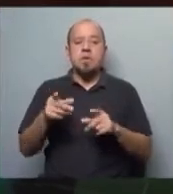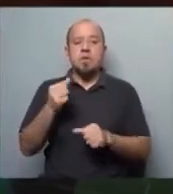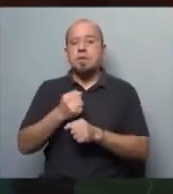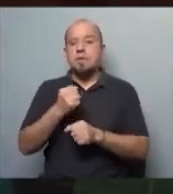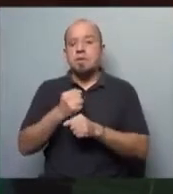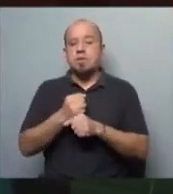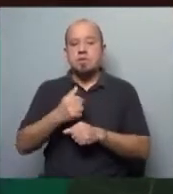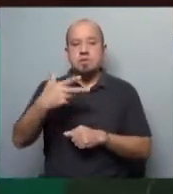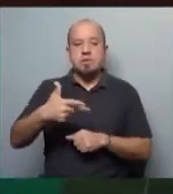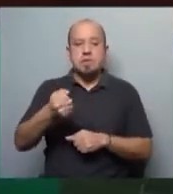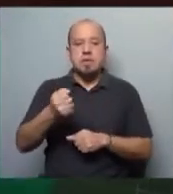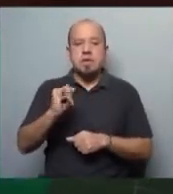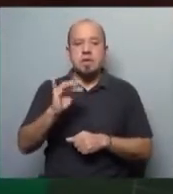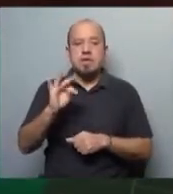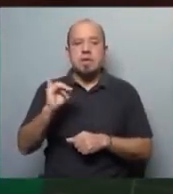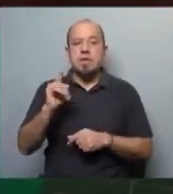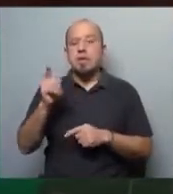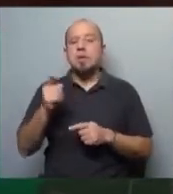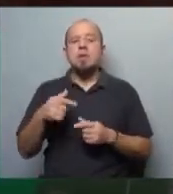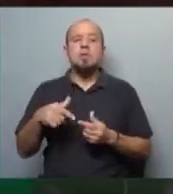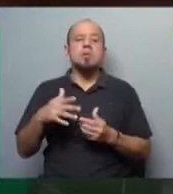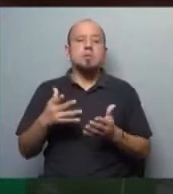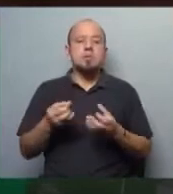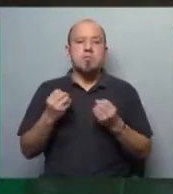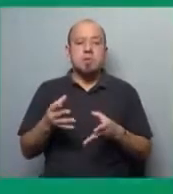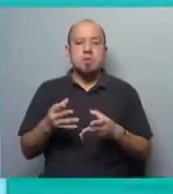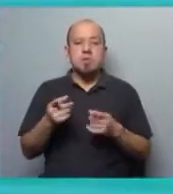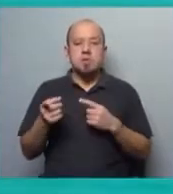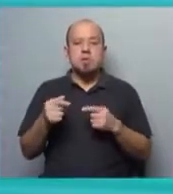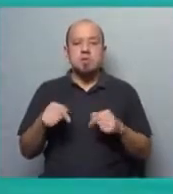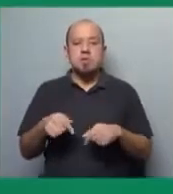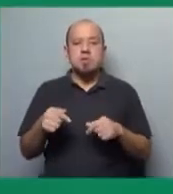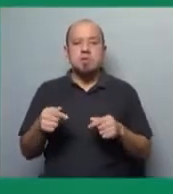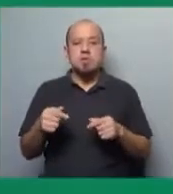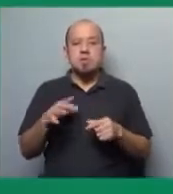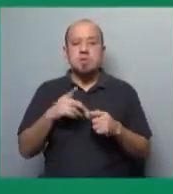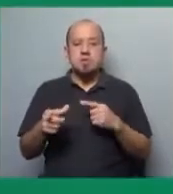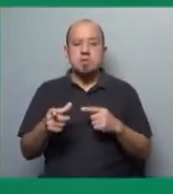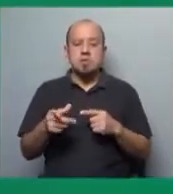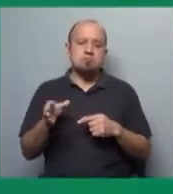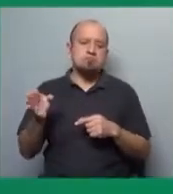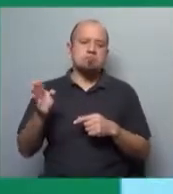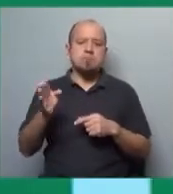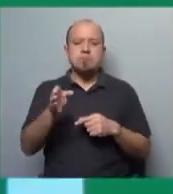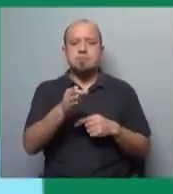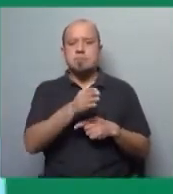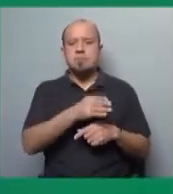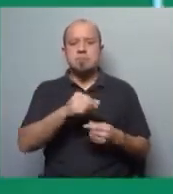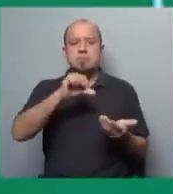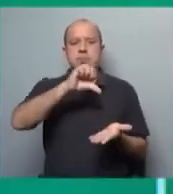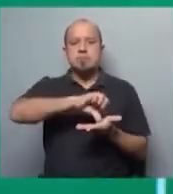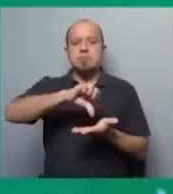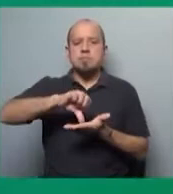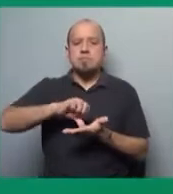no lo podemos desligar de la situación de Haití, por eso nos vamos a detener, porque en esta actividad tú has recorrido muchísimos países y